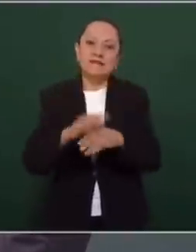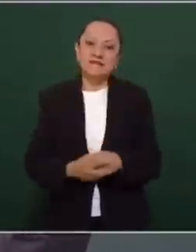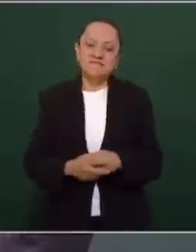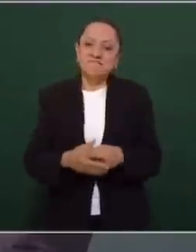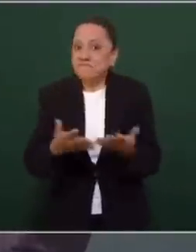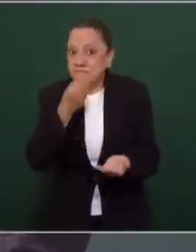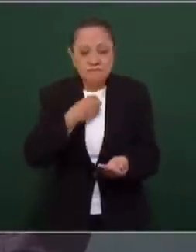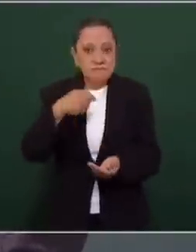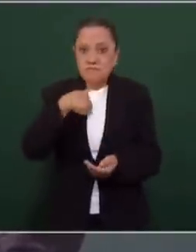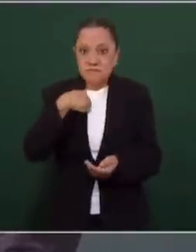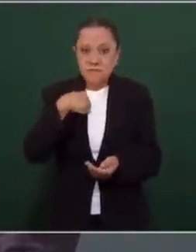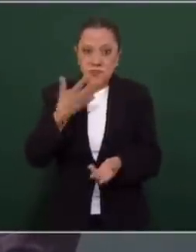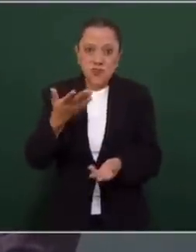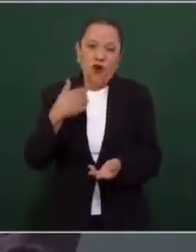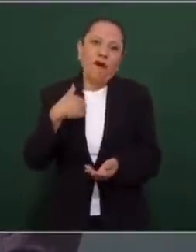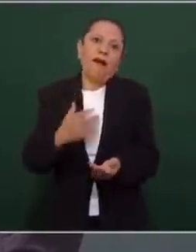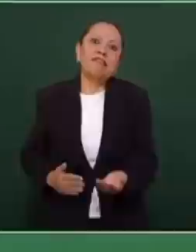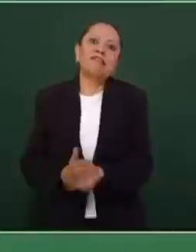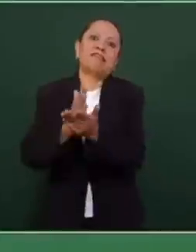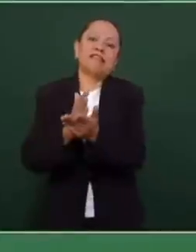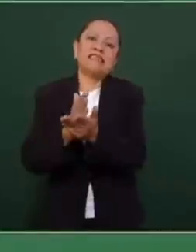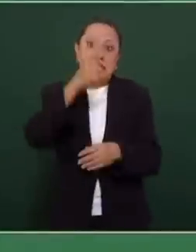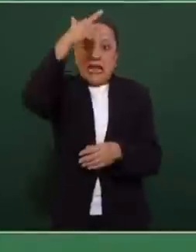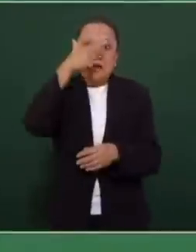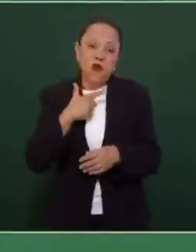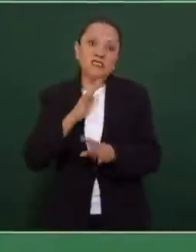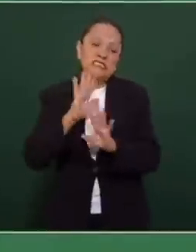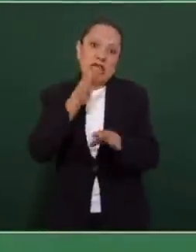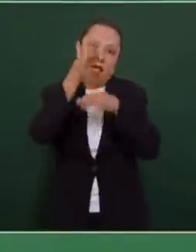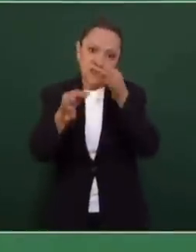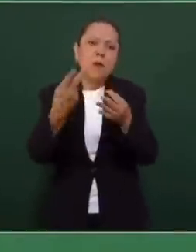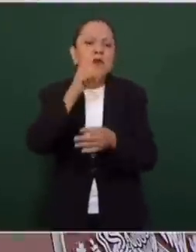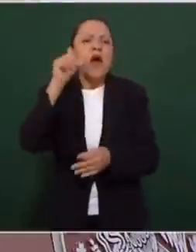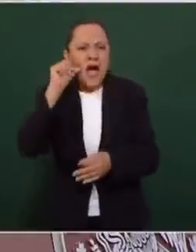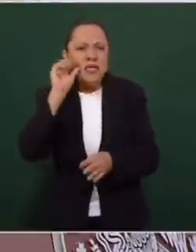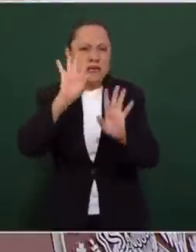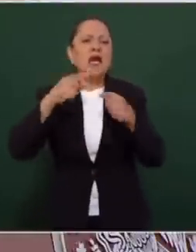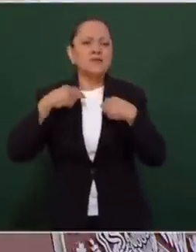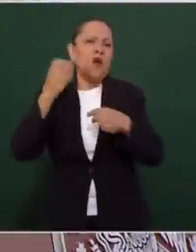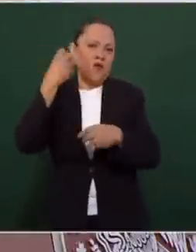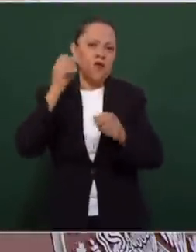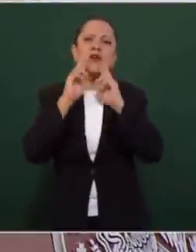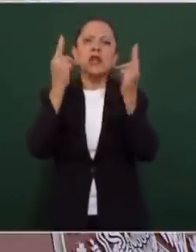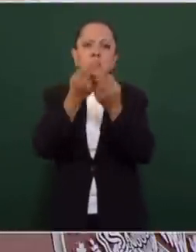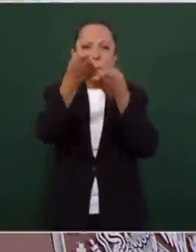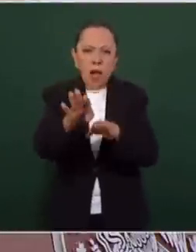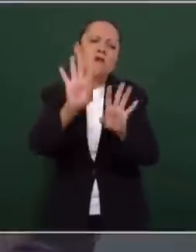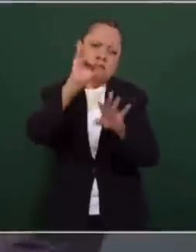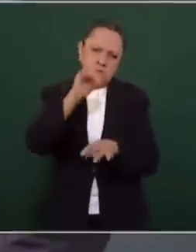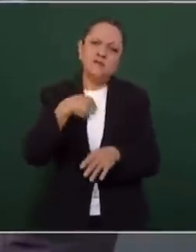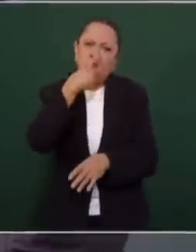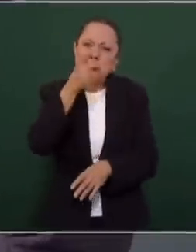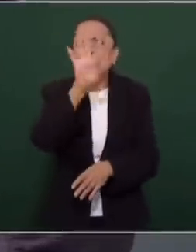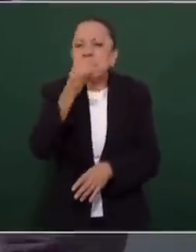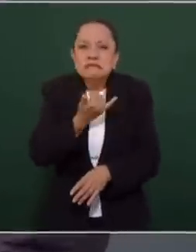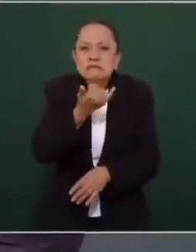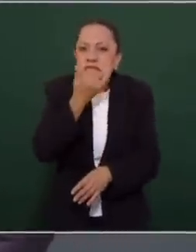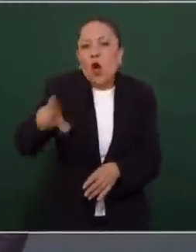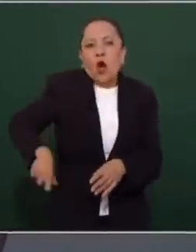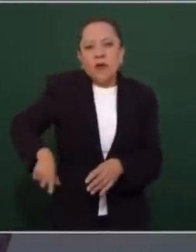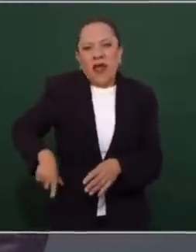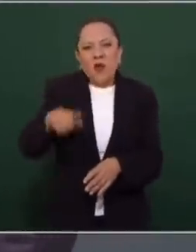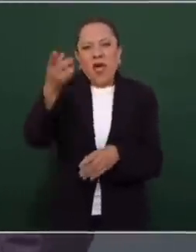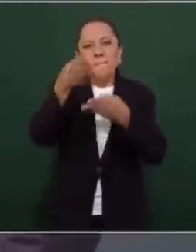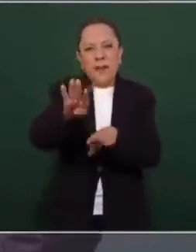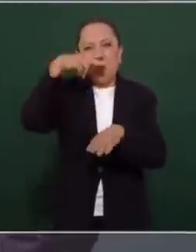yo me adelanté a informar. Ayer que estuvimos en la convención bancaria, le ofrecí disculpas a la gobernadora del